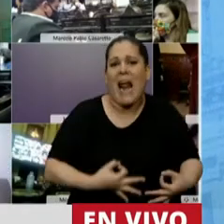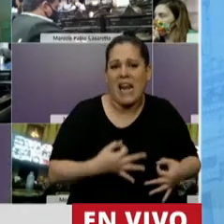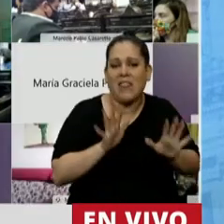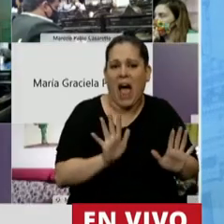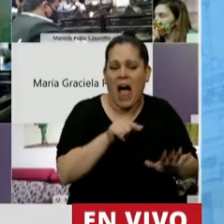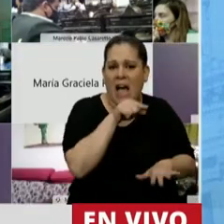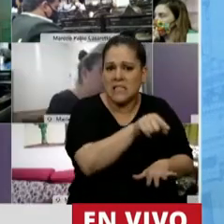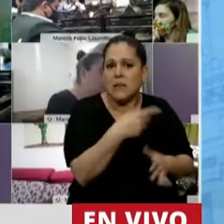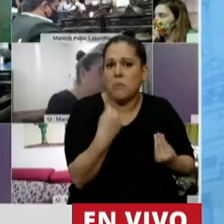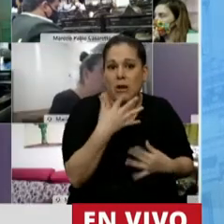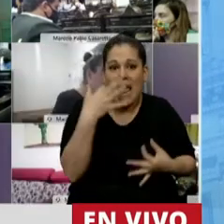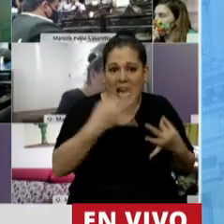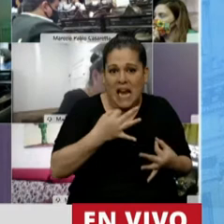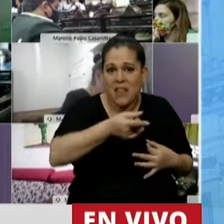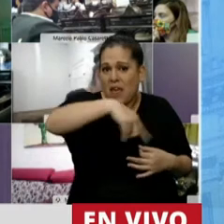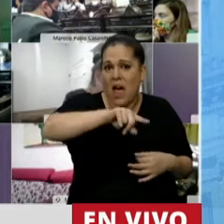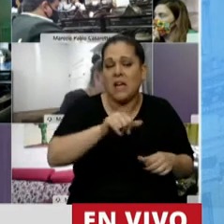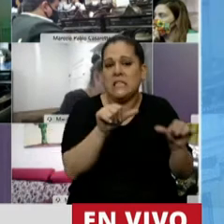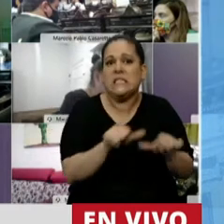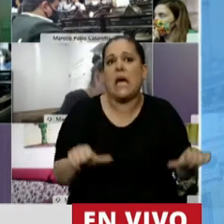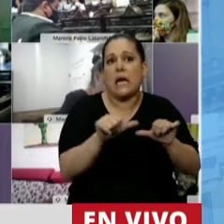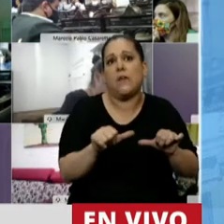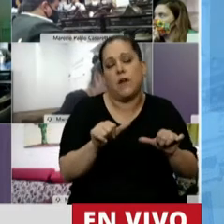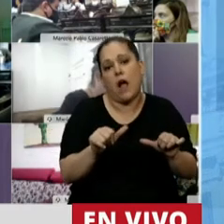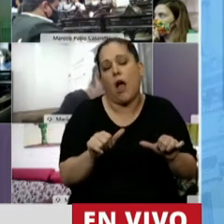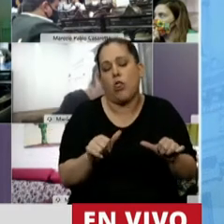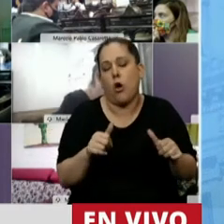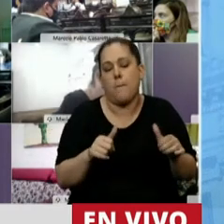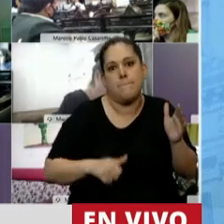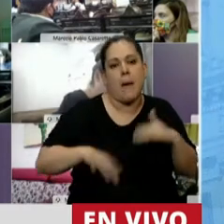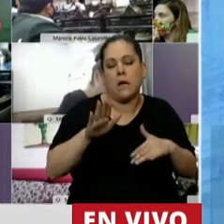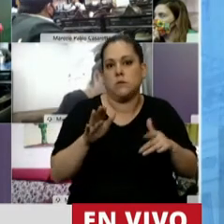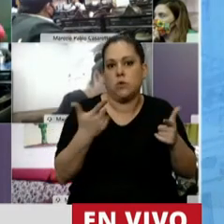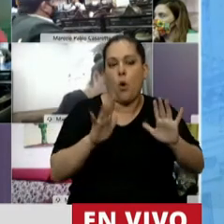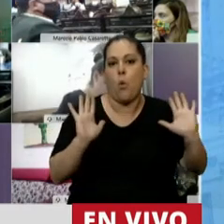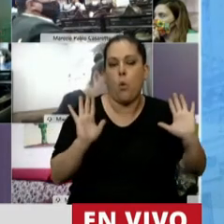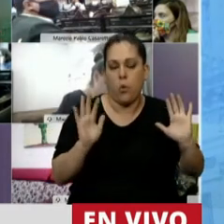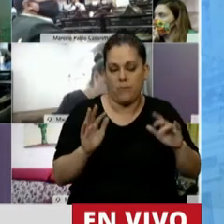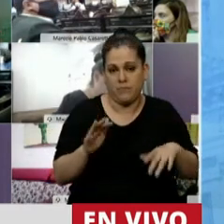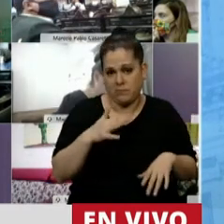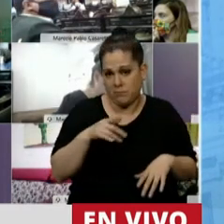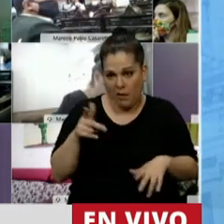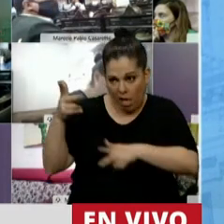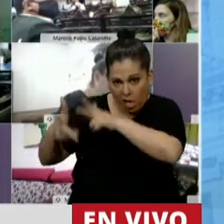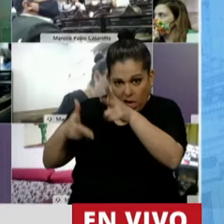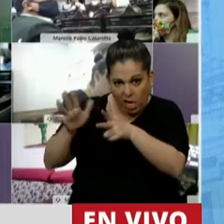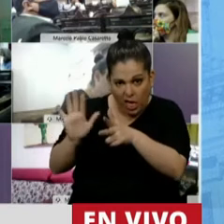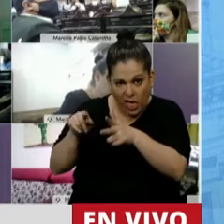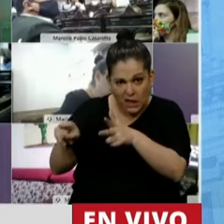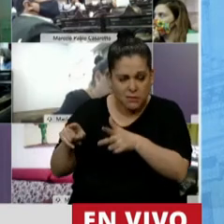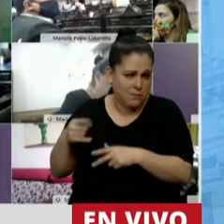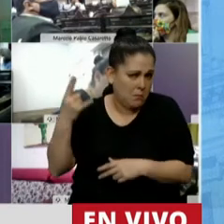porque no se han sacrificado lo suficiente. Mire, señor Presidente, esto es una mentira terrible.